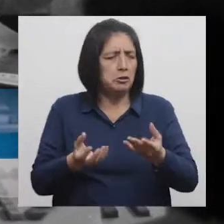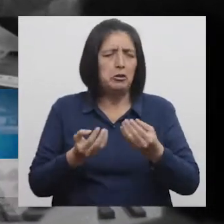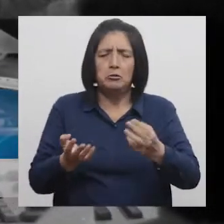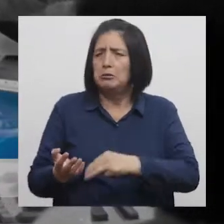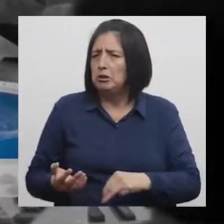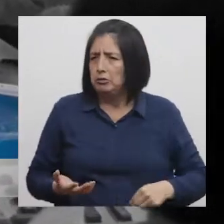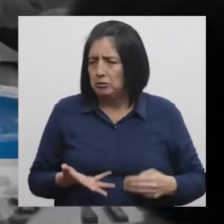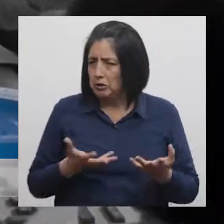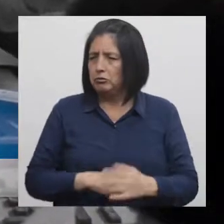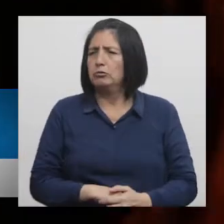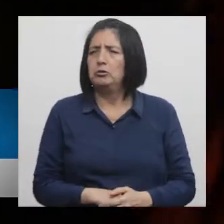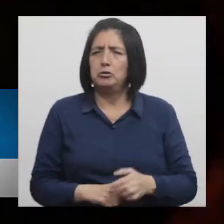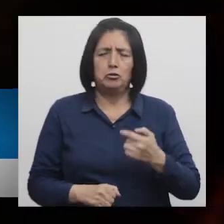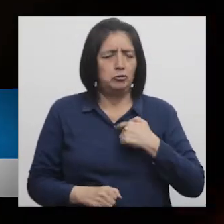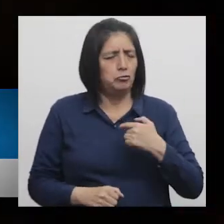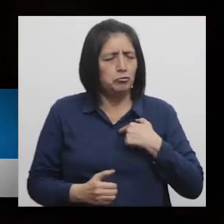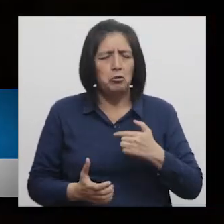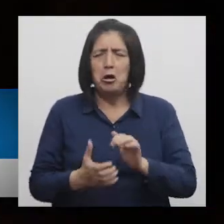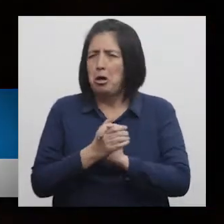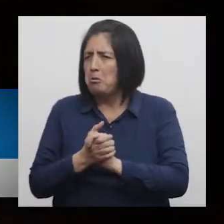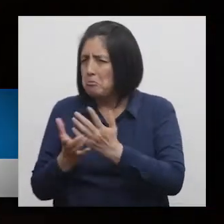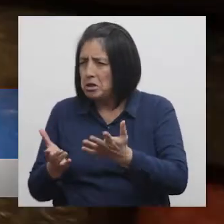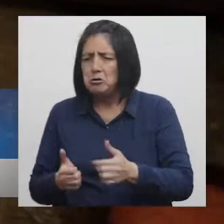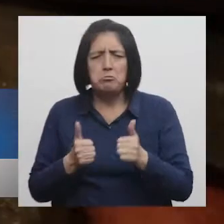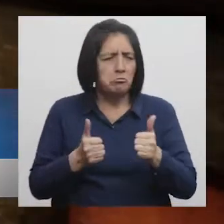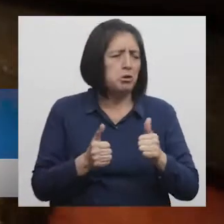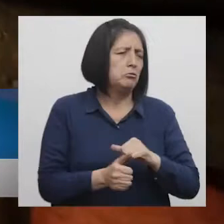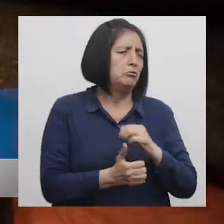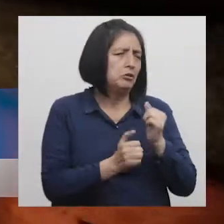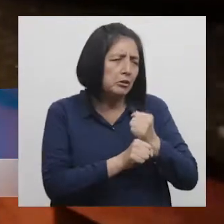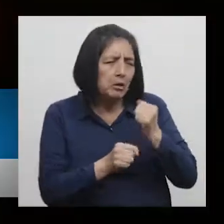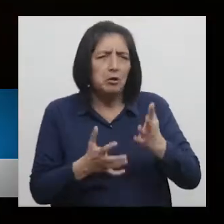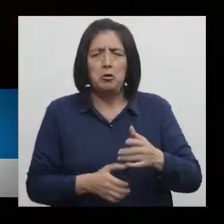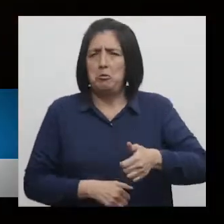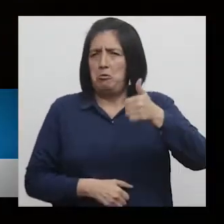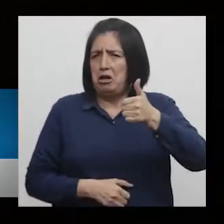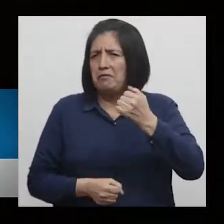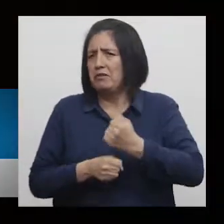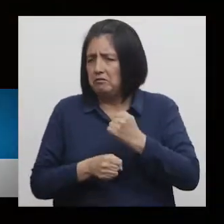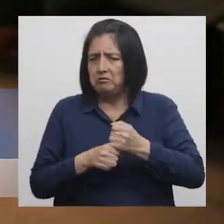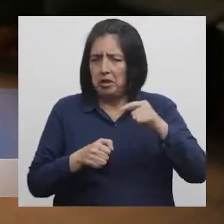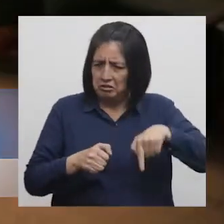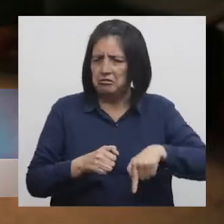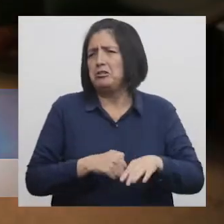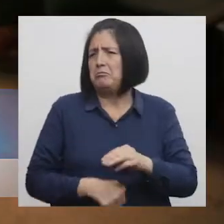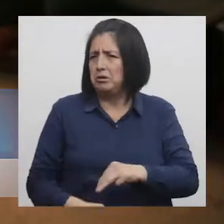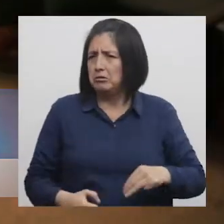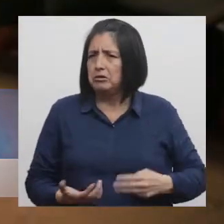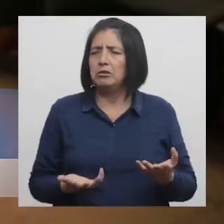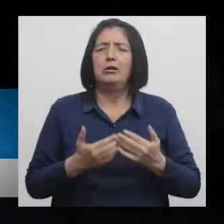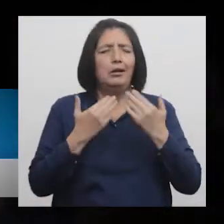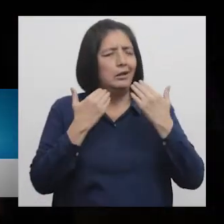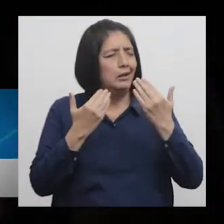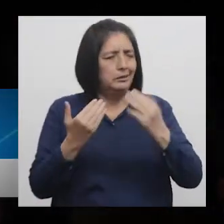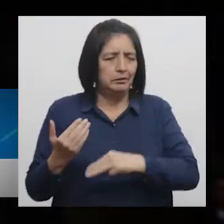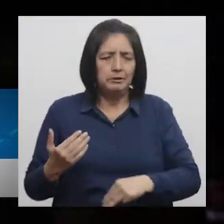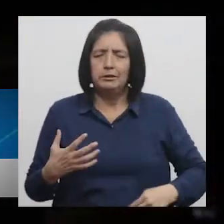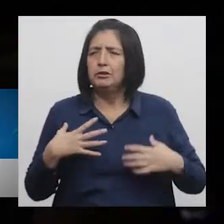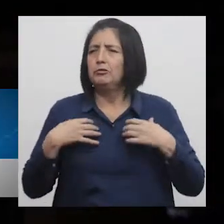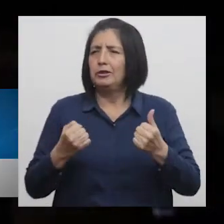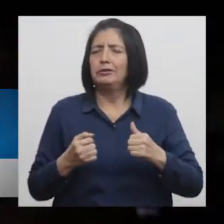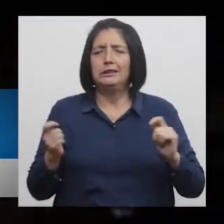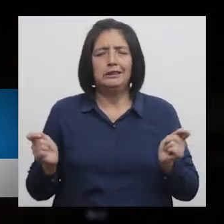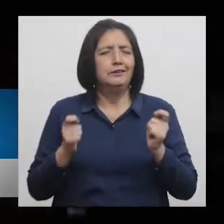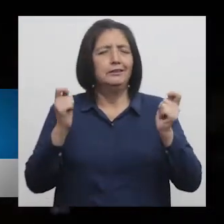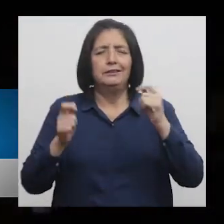y que tenga buenos amigos, buenos compañeros y buenos jefes que he tenido acá en el Ministerio. Gracias al Ministerio de Salud y